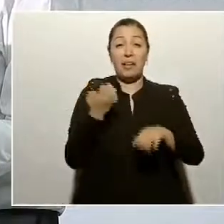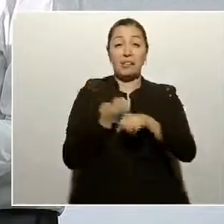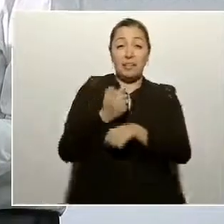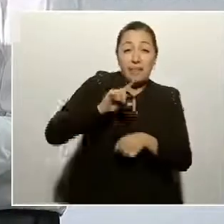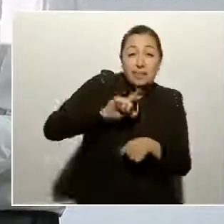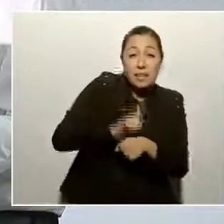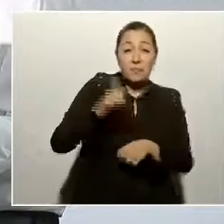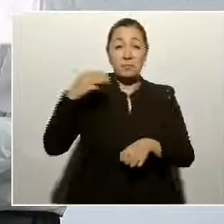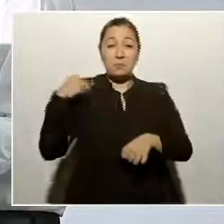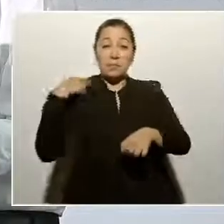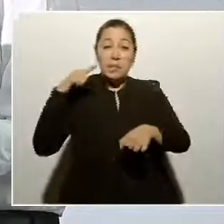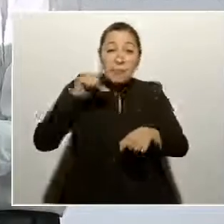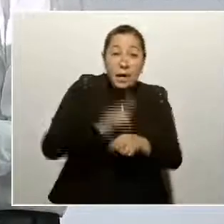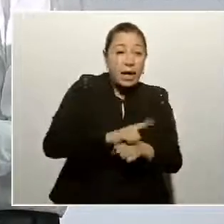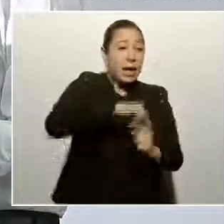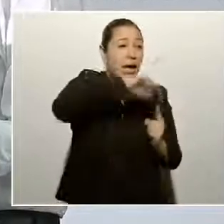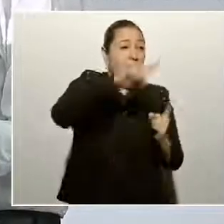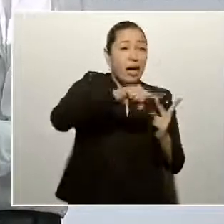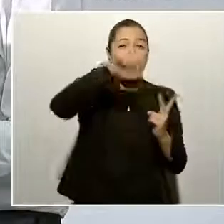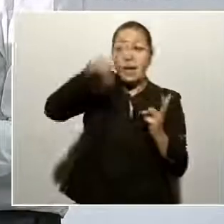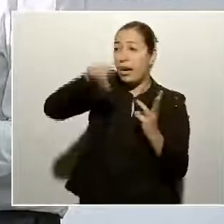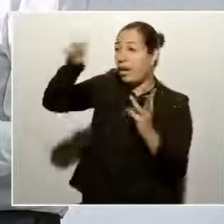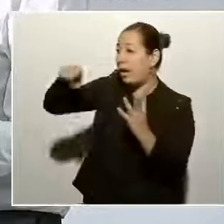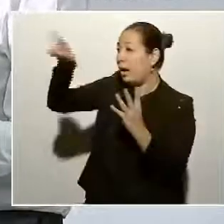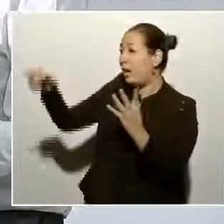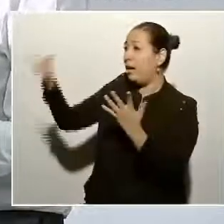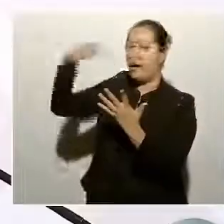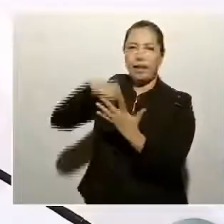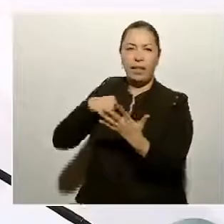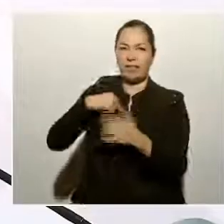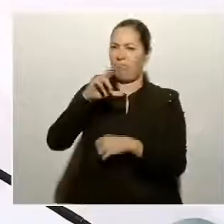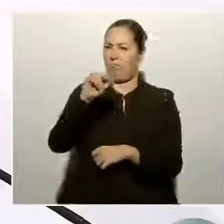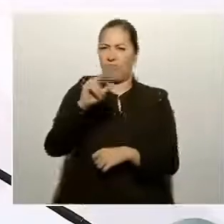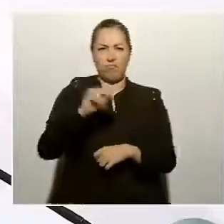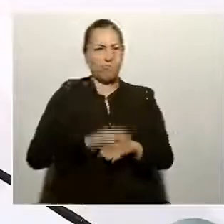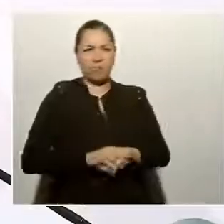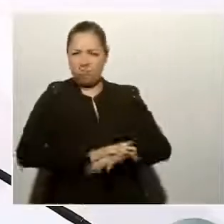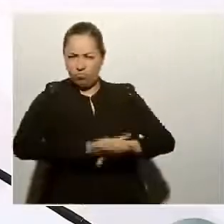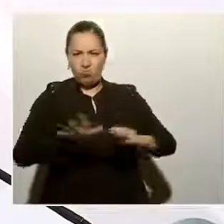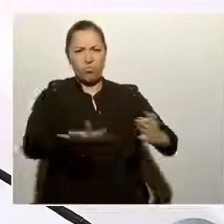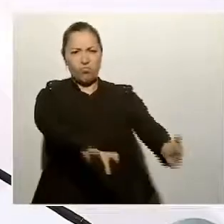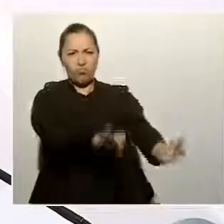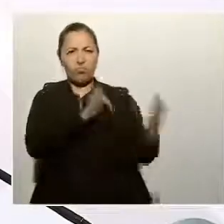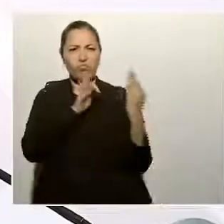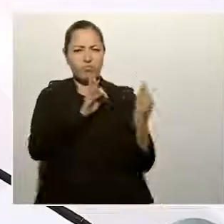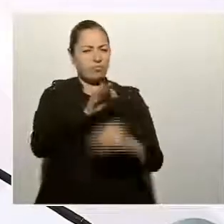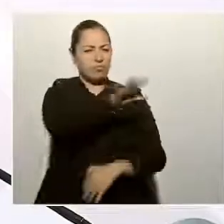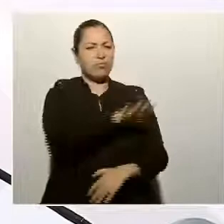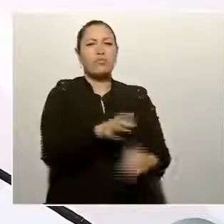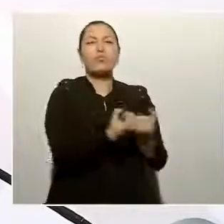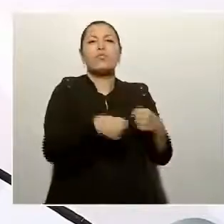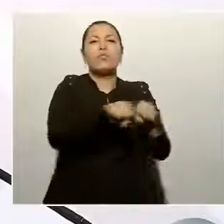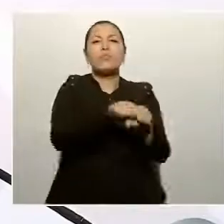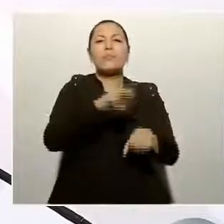municipales, sino que llegue directo a la Sociedad de Madres de Padres de Familia de las Escuelas.